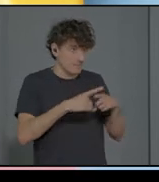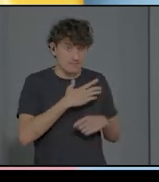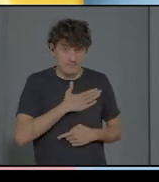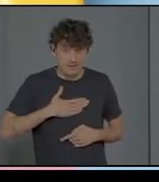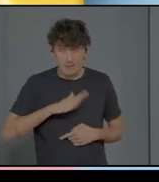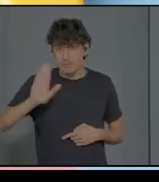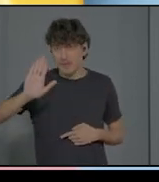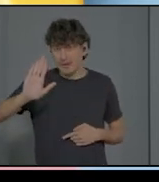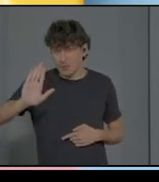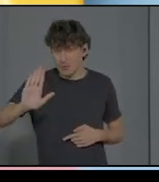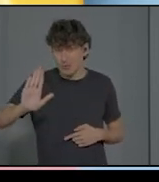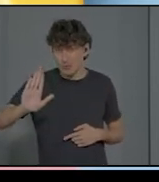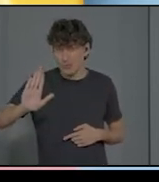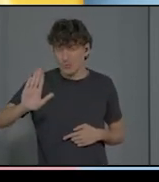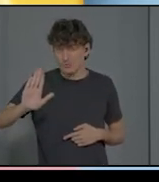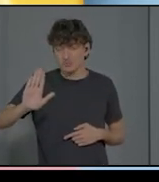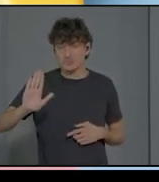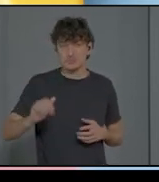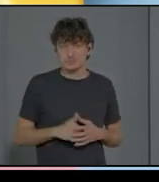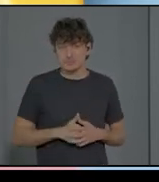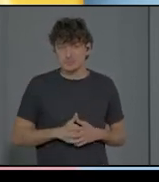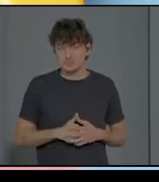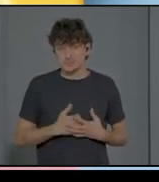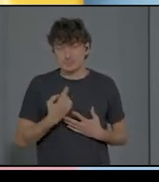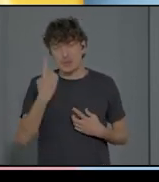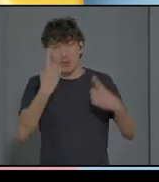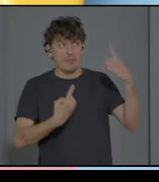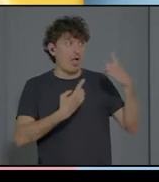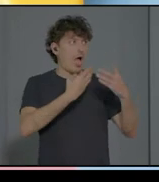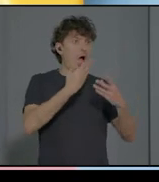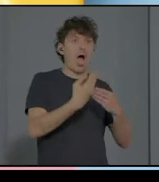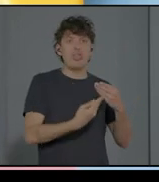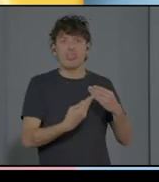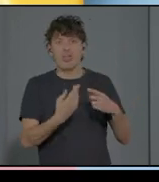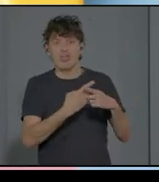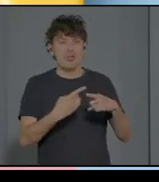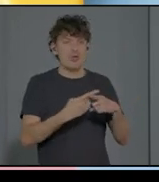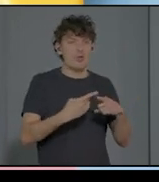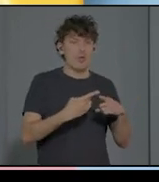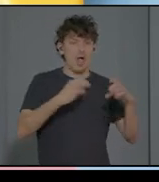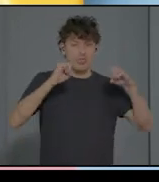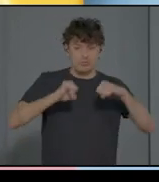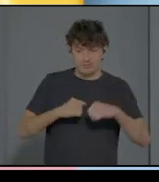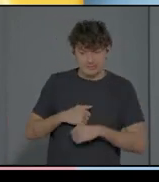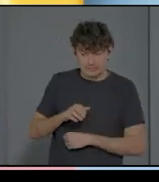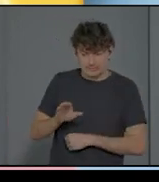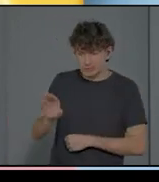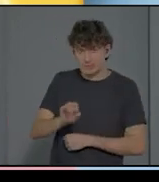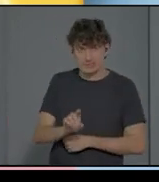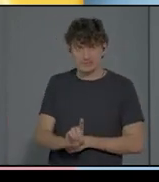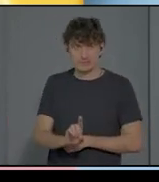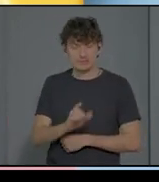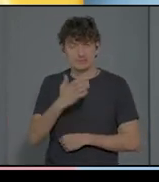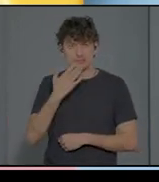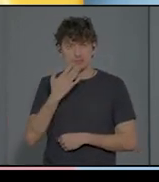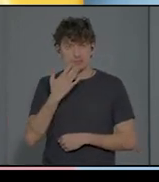Y a veces, pues hace cosas que el adulto no le entiendo. Cuando se acerca y nos coge por la mano,